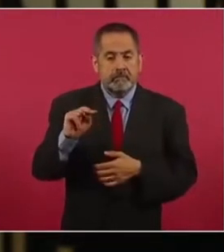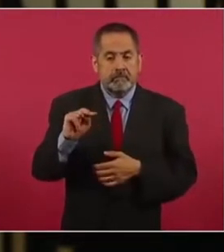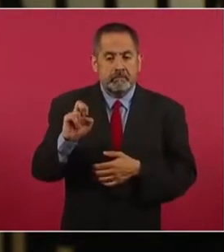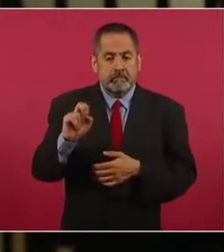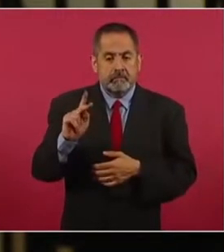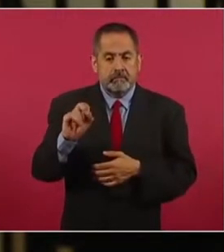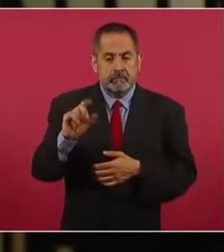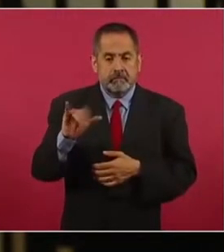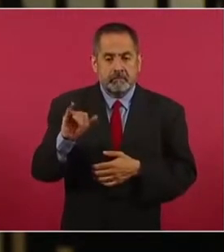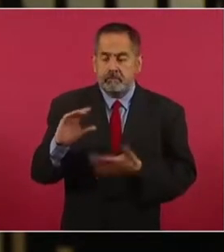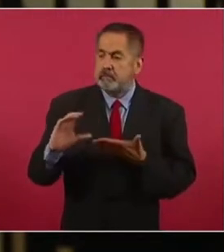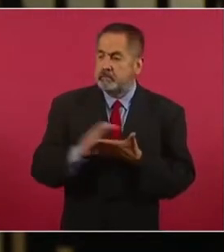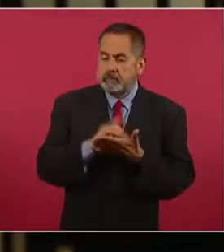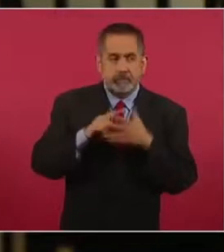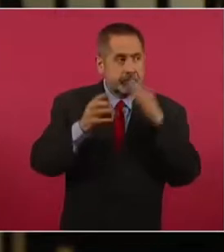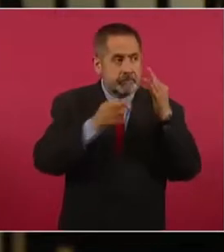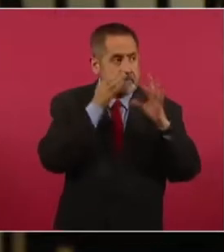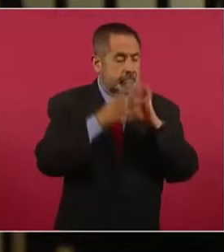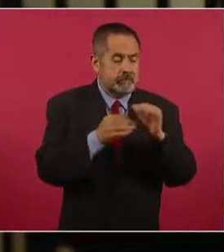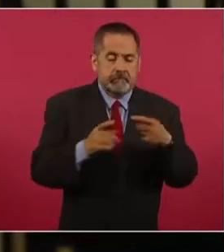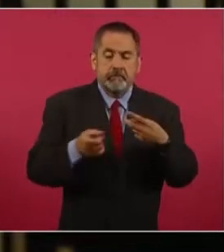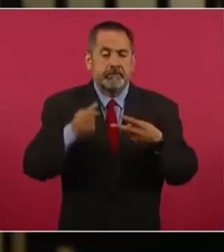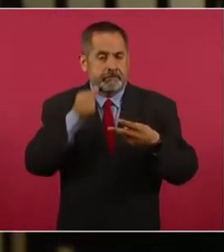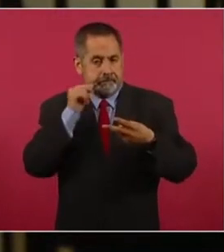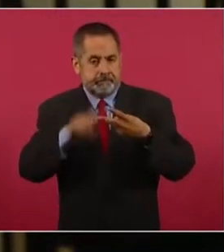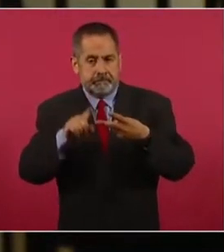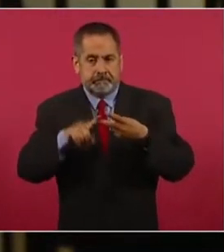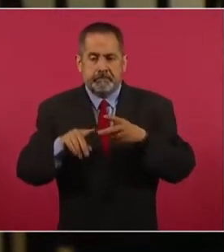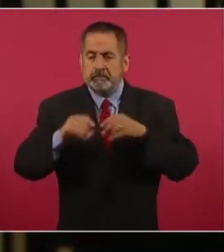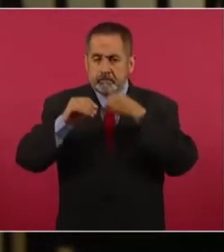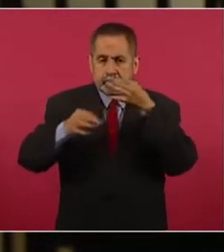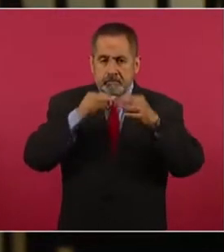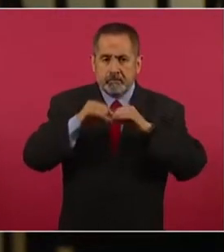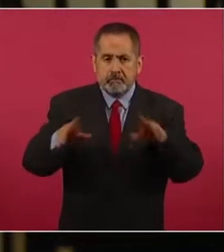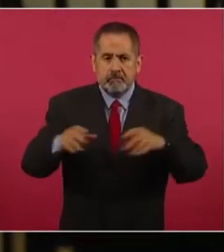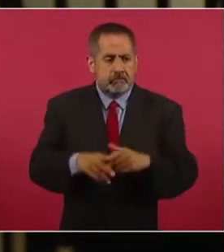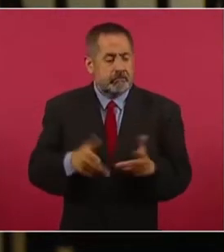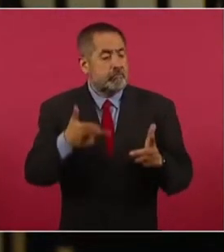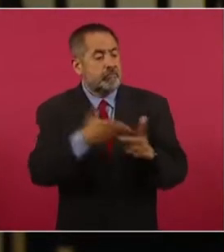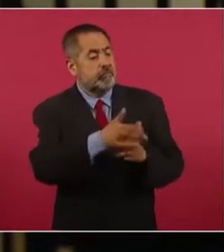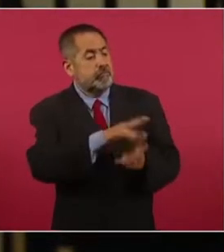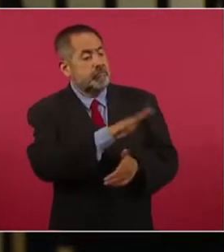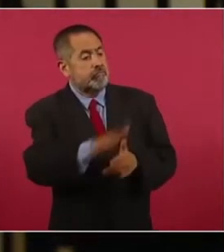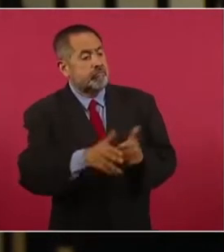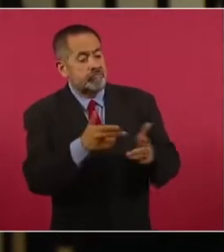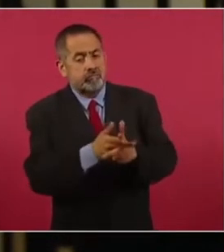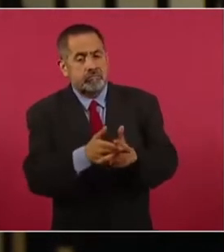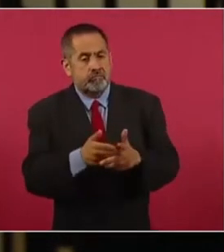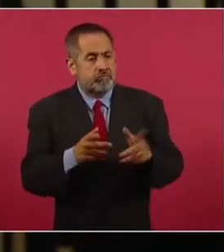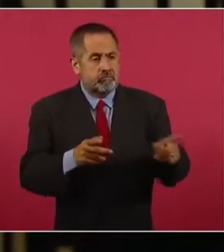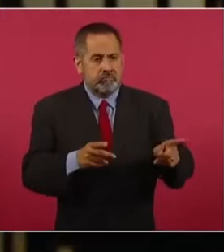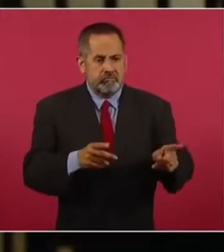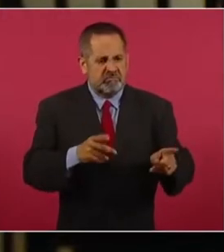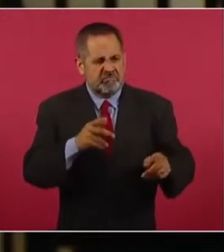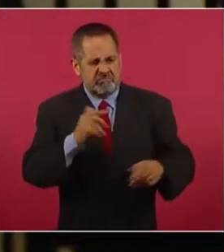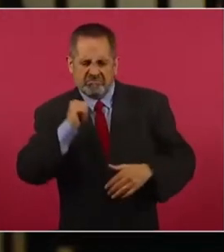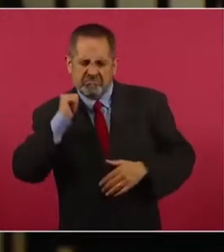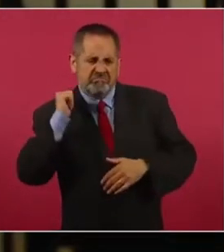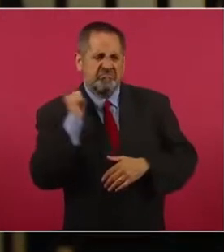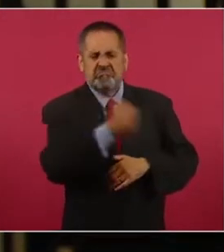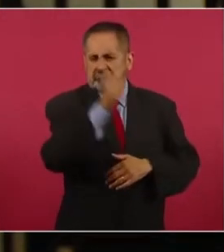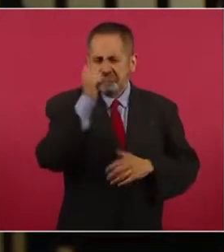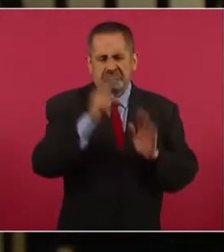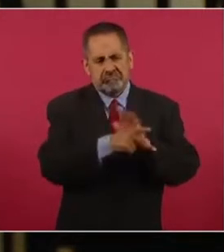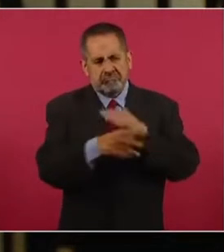campañas políticas. Ayer, otro segundo audio en el que dice, pues no se matan a los periodistas, no hay que matarlos con balas, sino de hambre. Preocupa